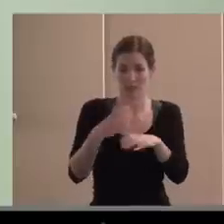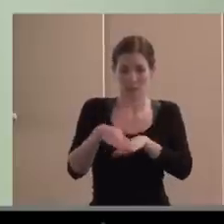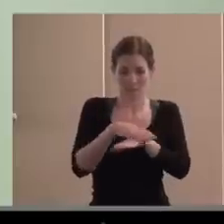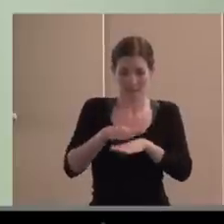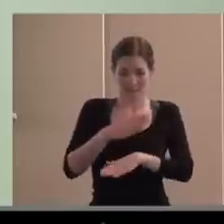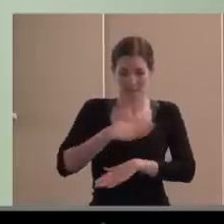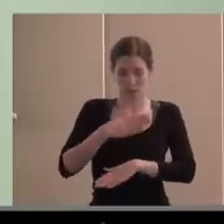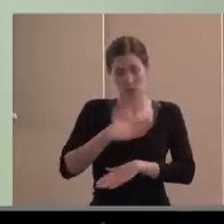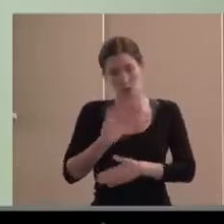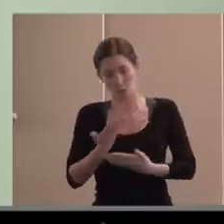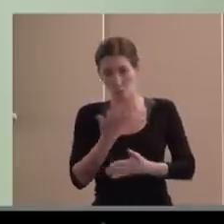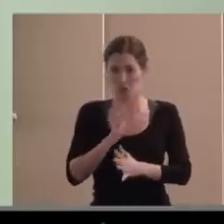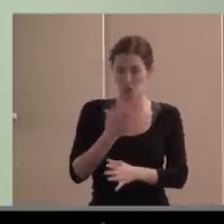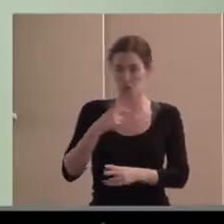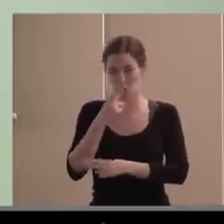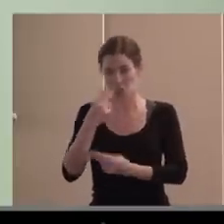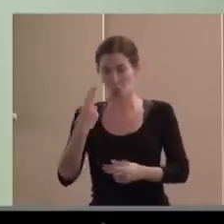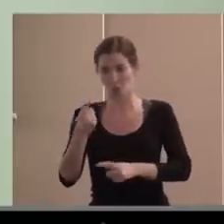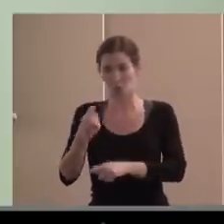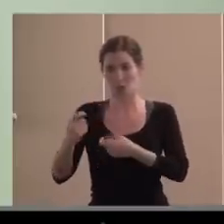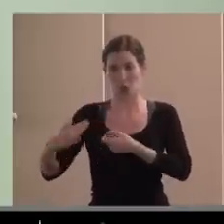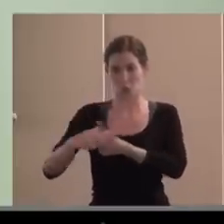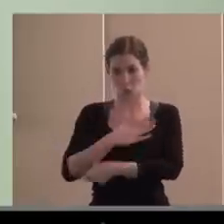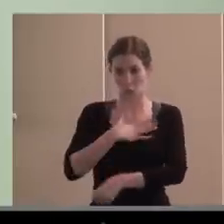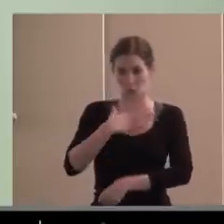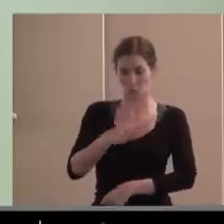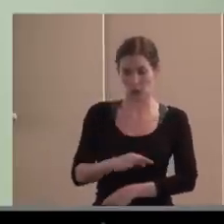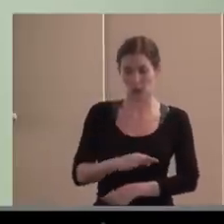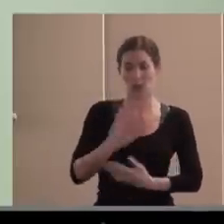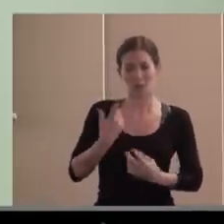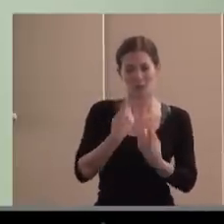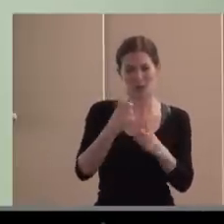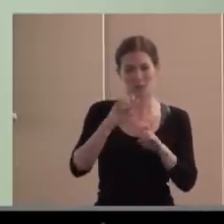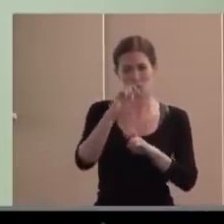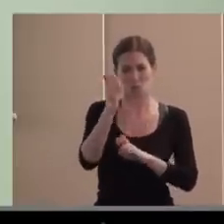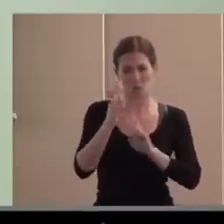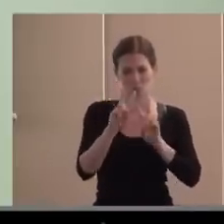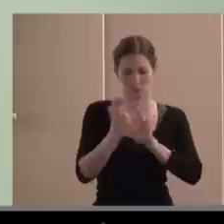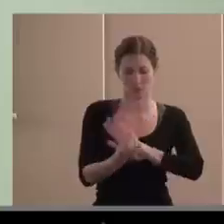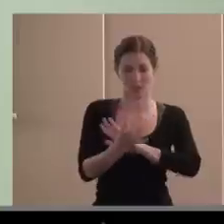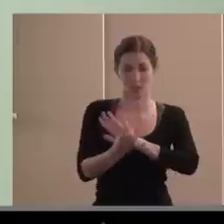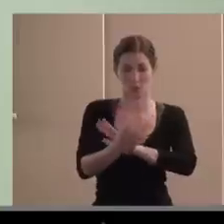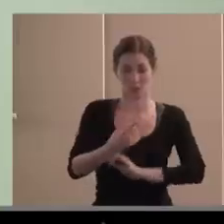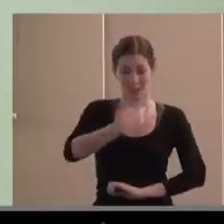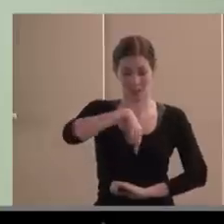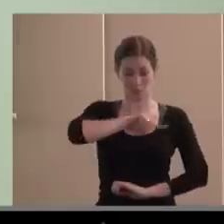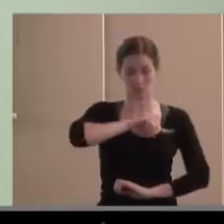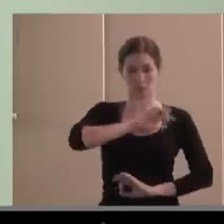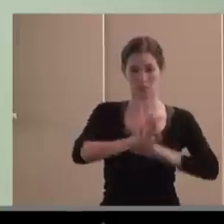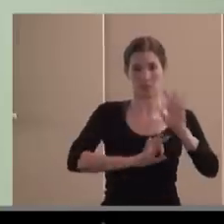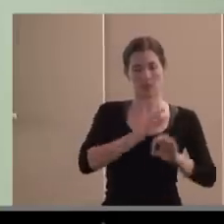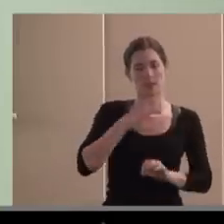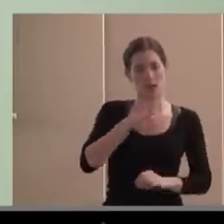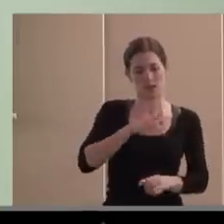bien, están siendo cubiertas por lo público, por el mercado, entonces ya no se justifica estar nosotros como organizaciones ahí, pero hay otras muchas nuevas que no están